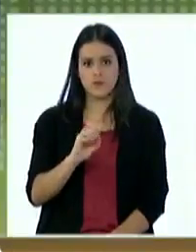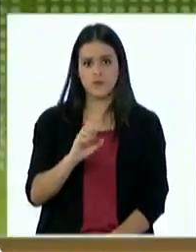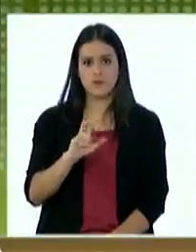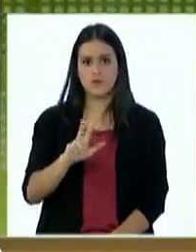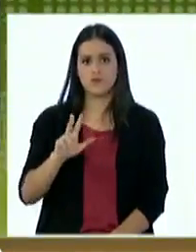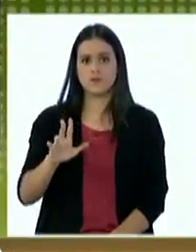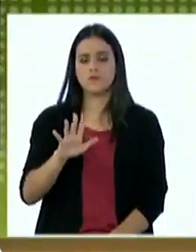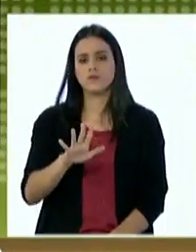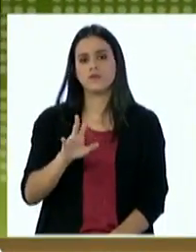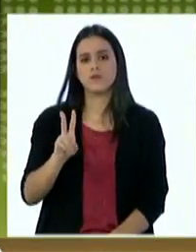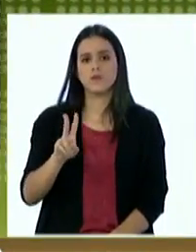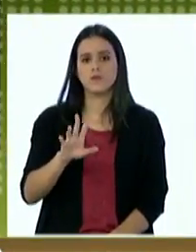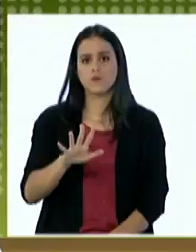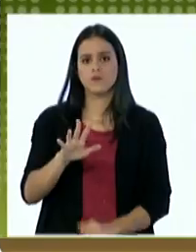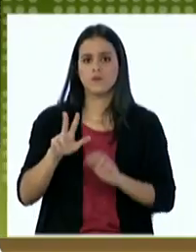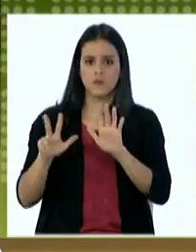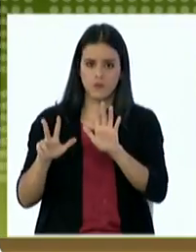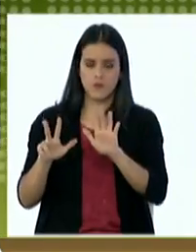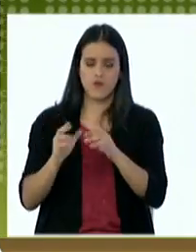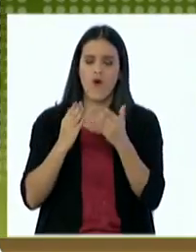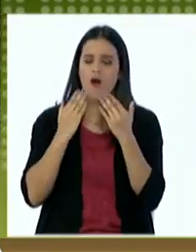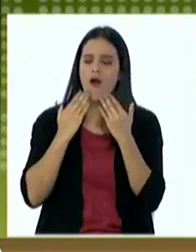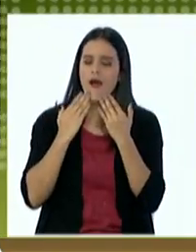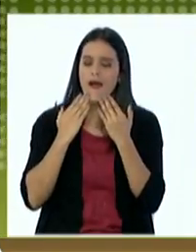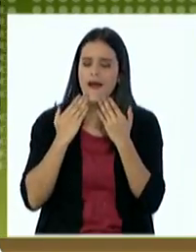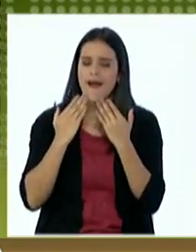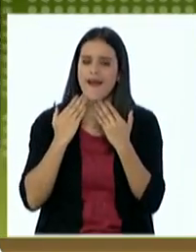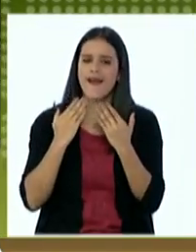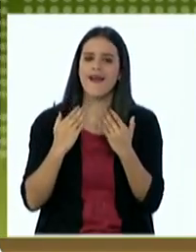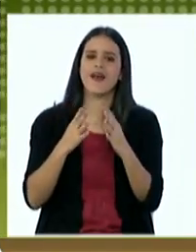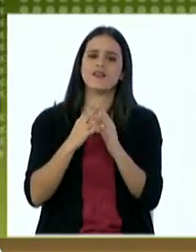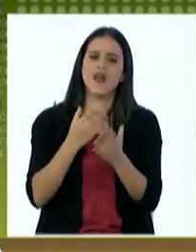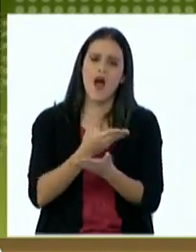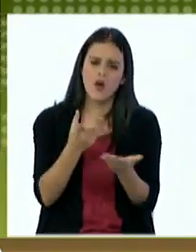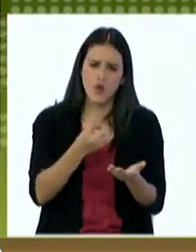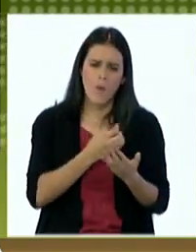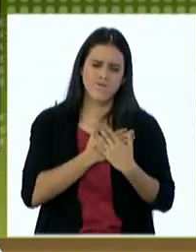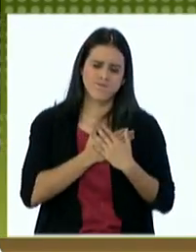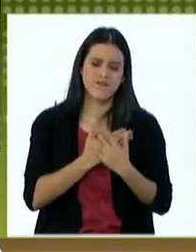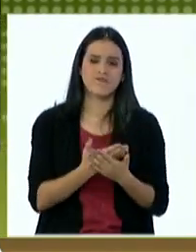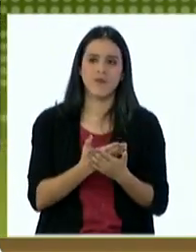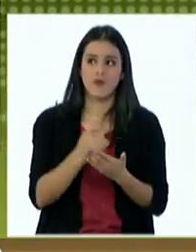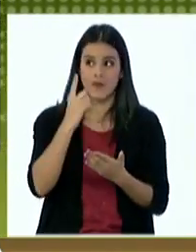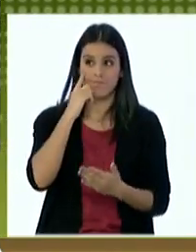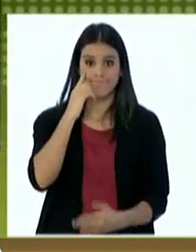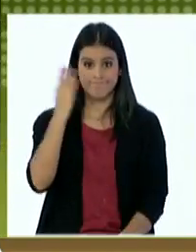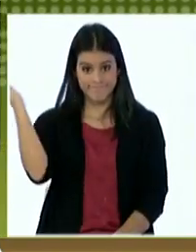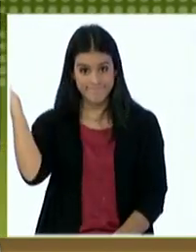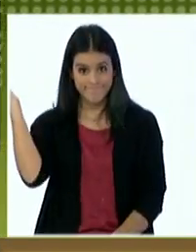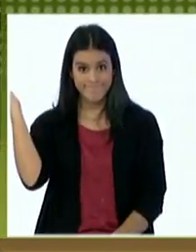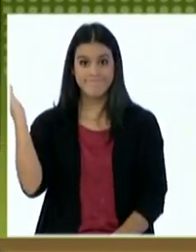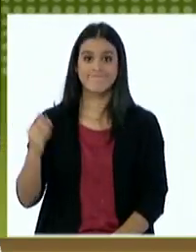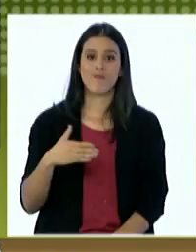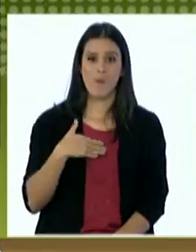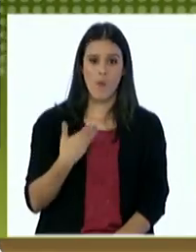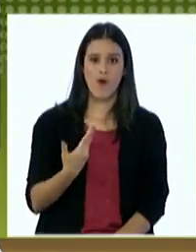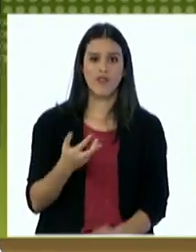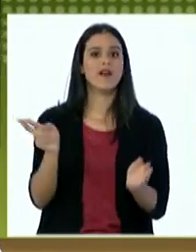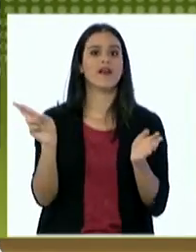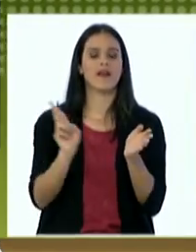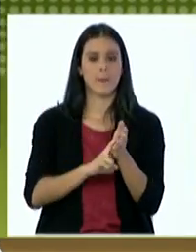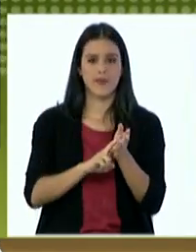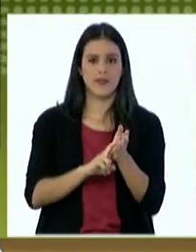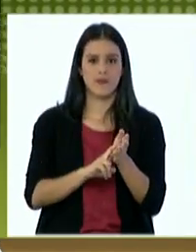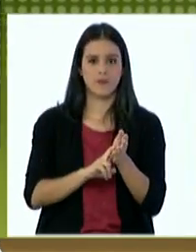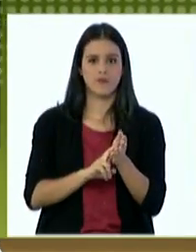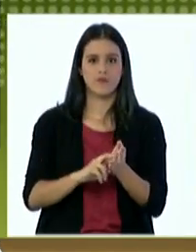5258 queremos agradecerles a todos su buena voluntad lo tienen allí en sus pantallas para que puedan tomar nota repetimos full